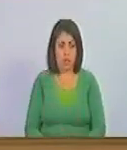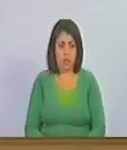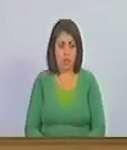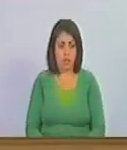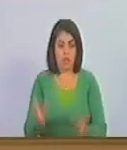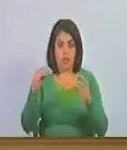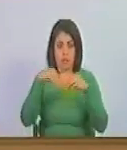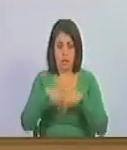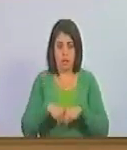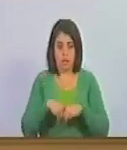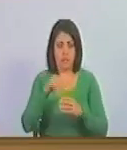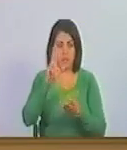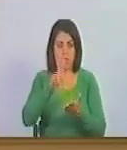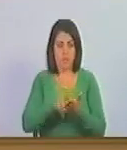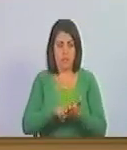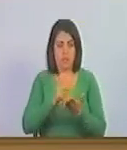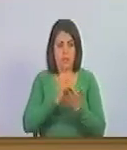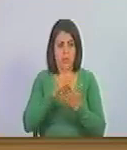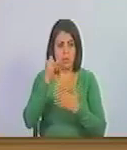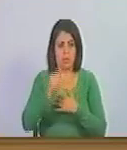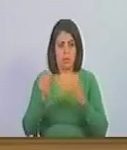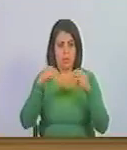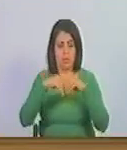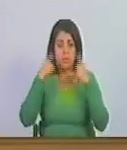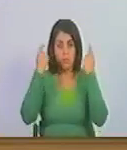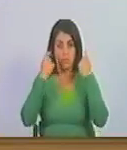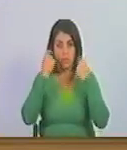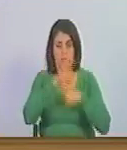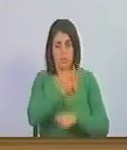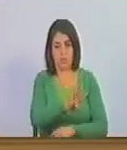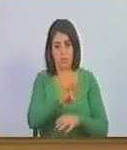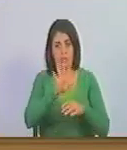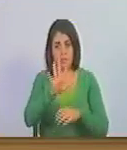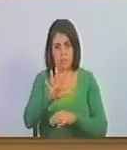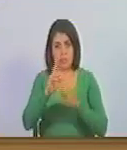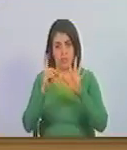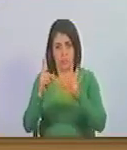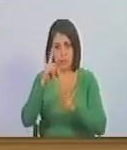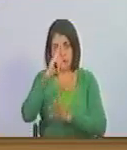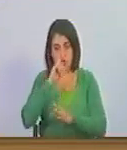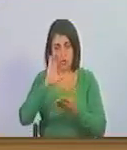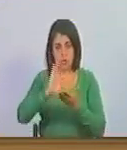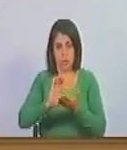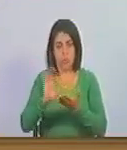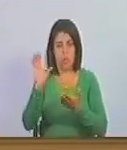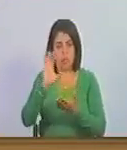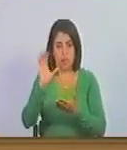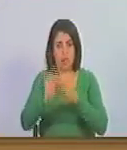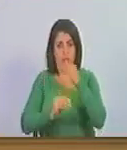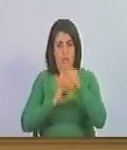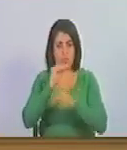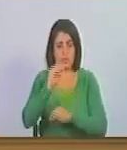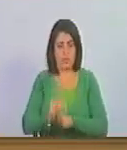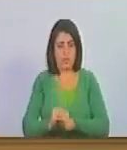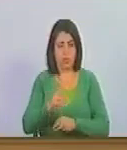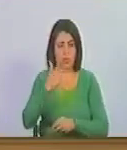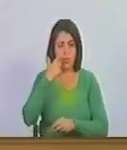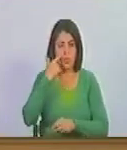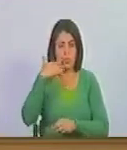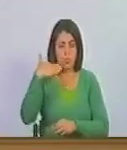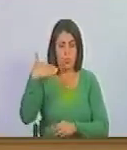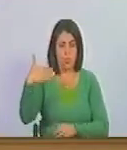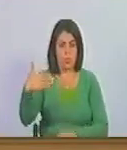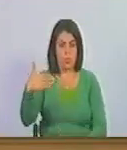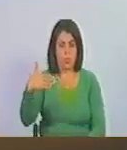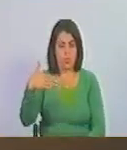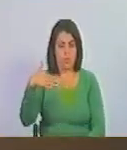de acuerdo en aprobar este proyecto de acuerdo en celebración de los 456 años de la ciudad de Caracas sirva manifestarlo con la